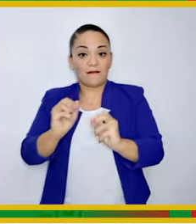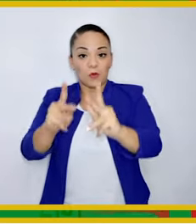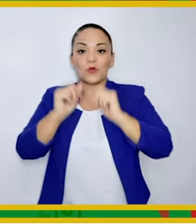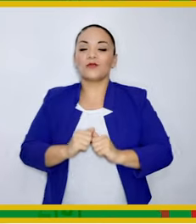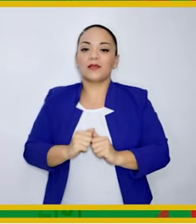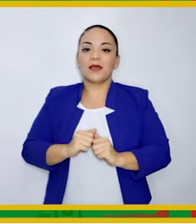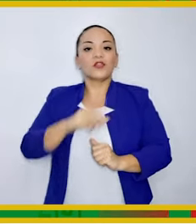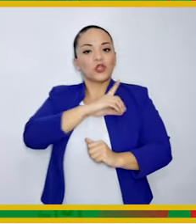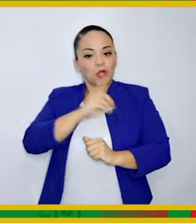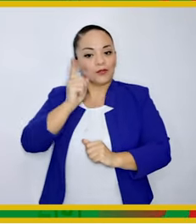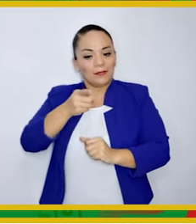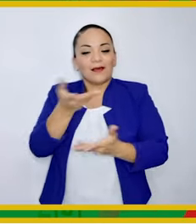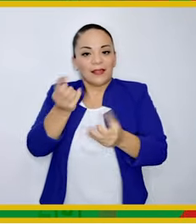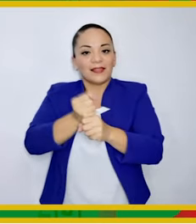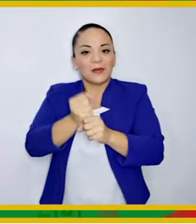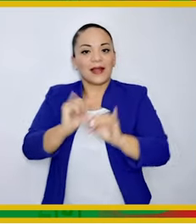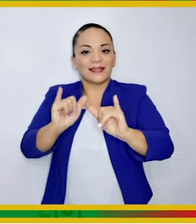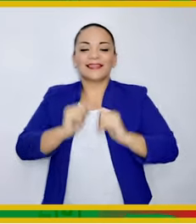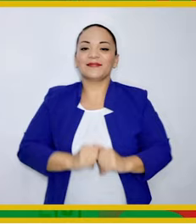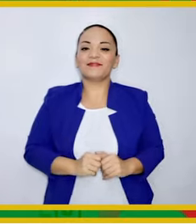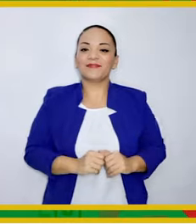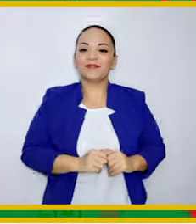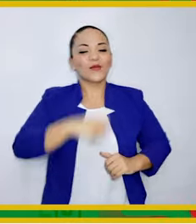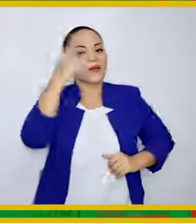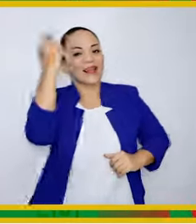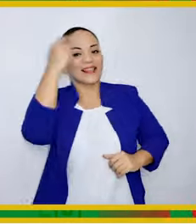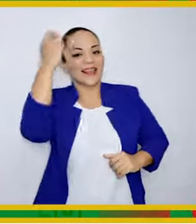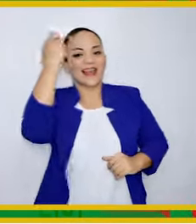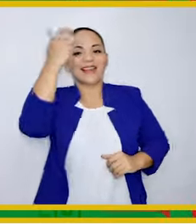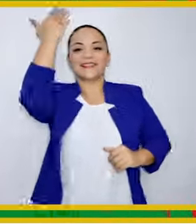trabajen Como Dios manda